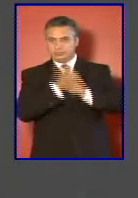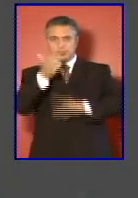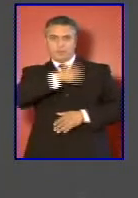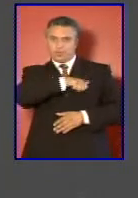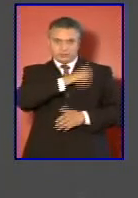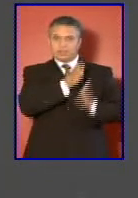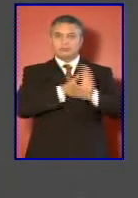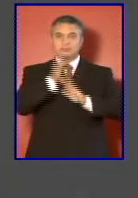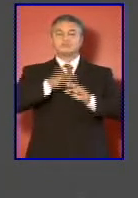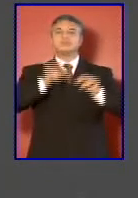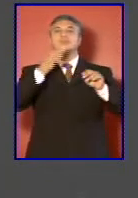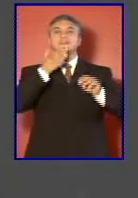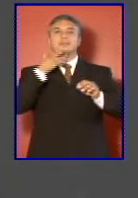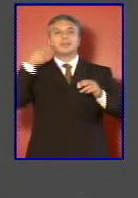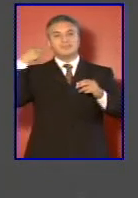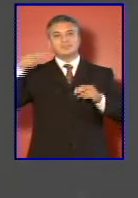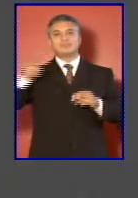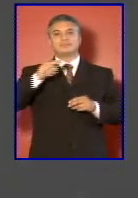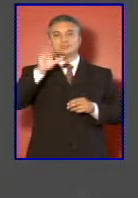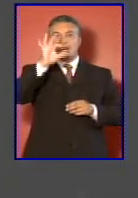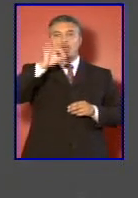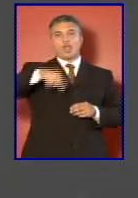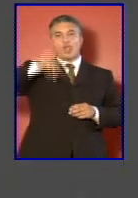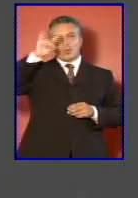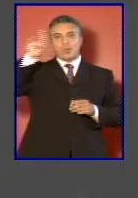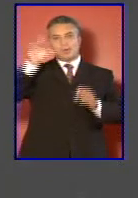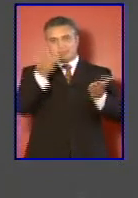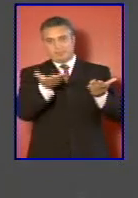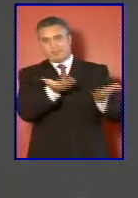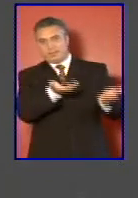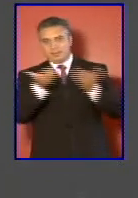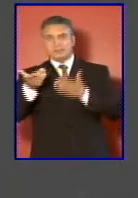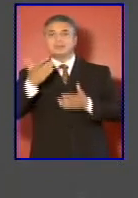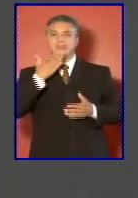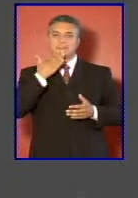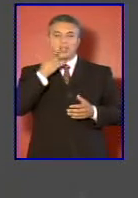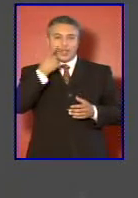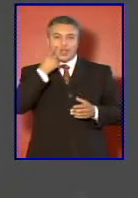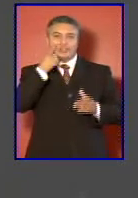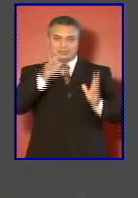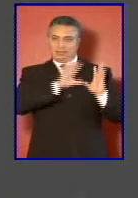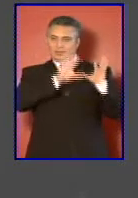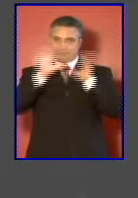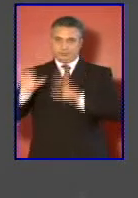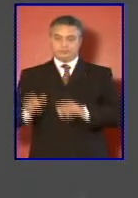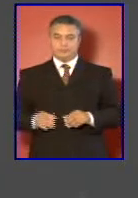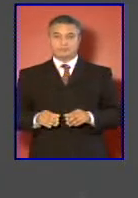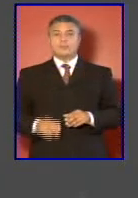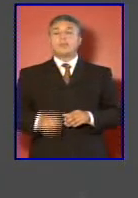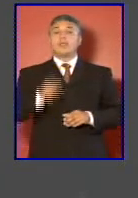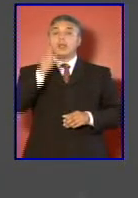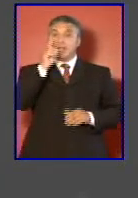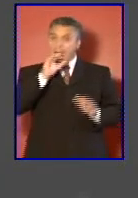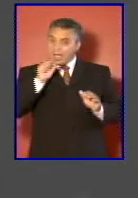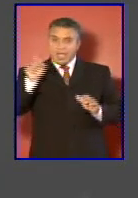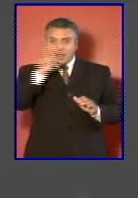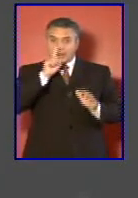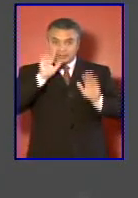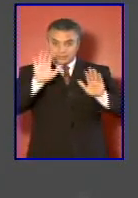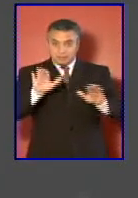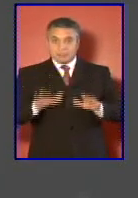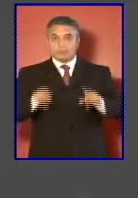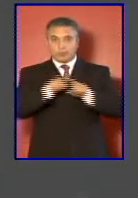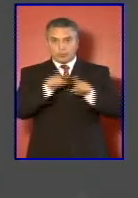misión de Naciones Unidas para la estabilización de Haití conocida como la MINUSTAD. Asimismo, se apoyó con